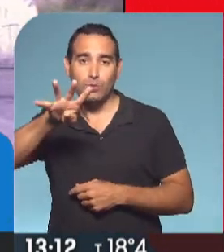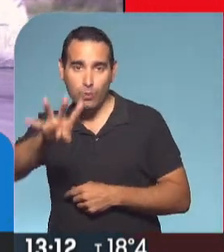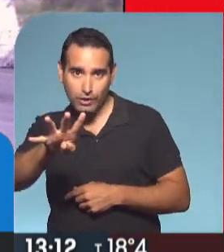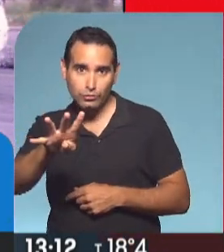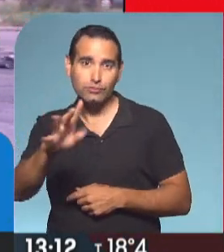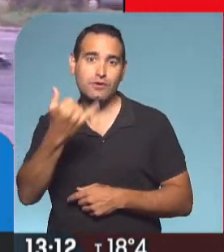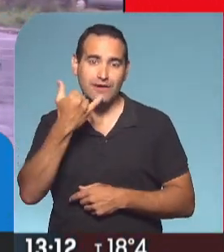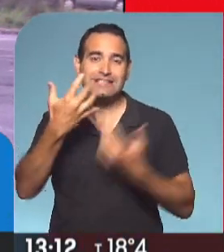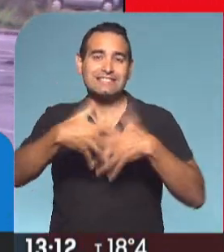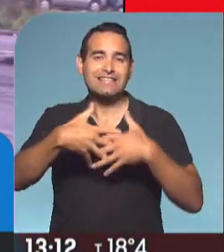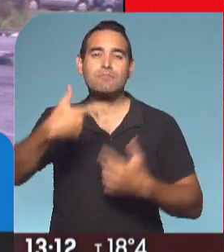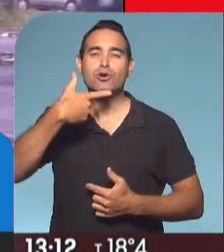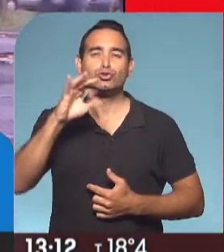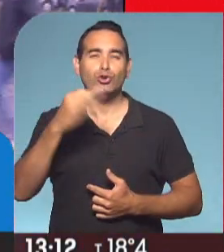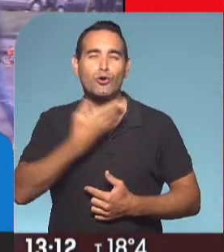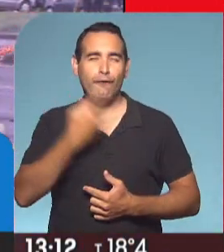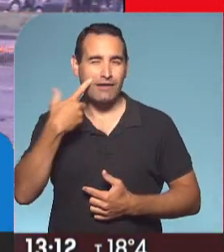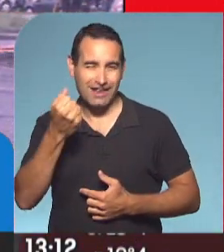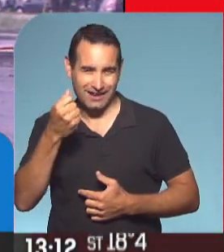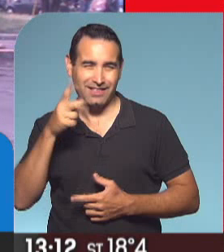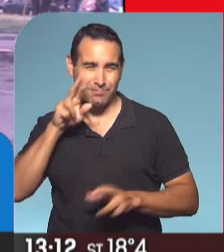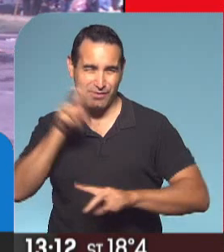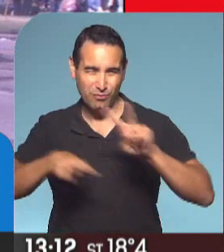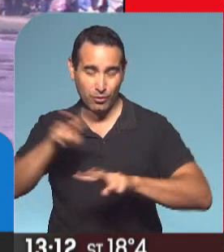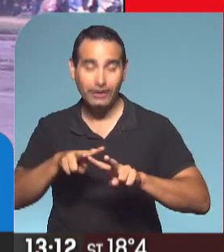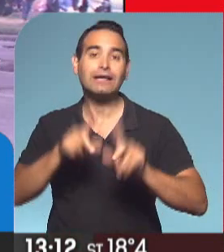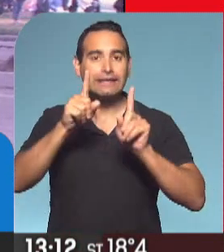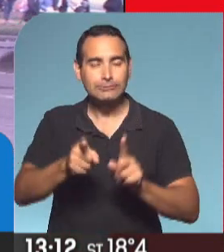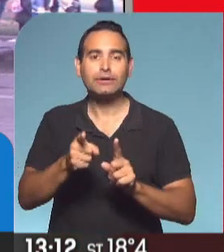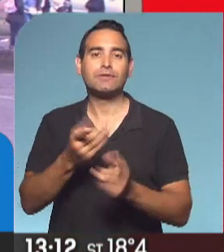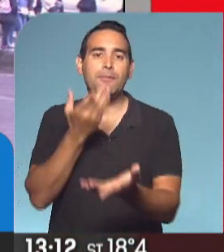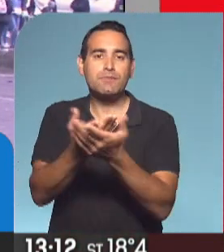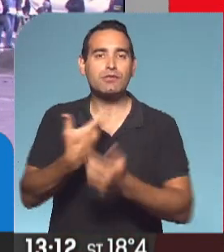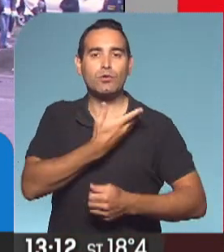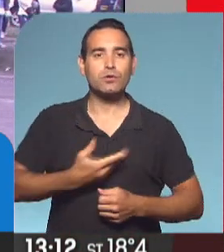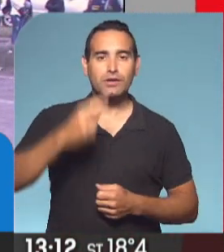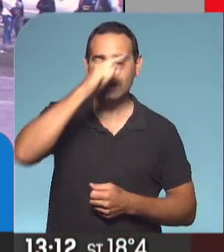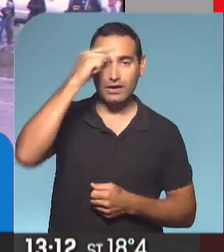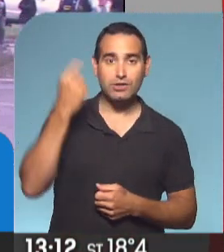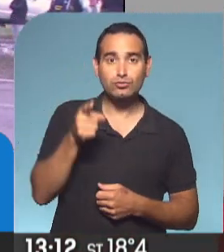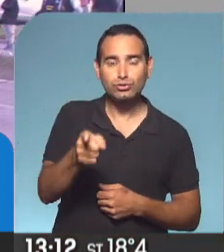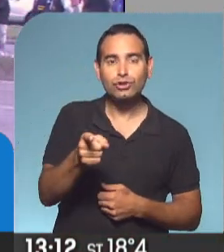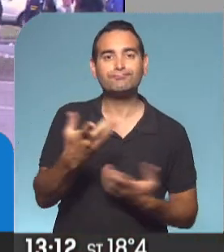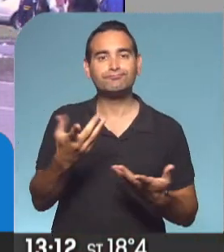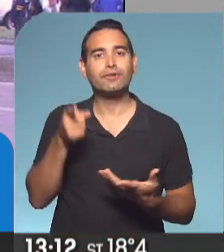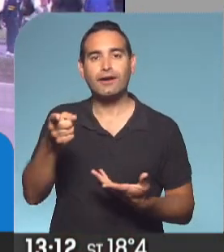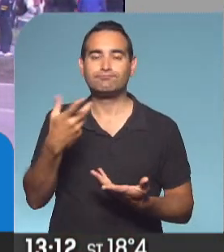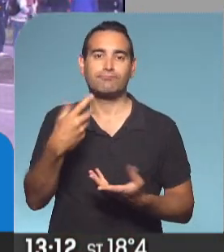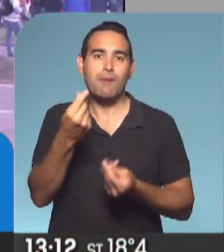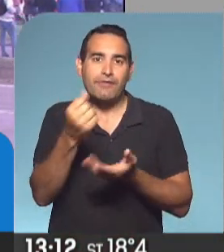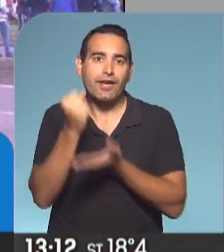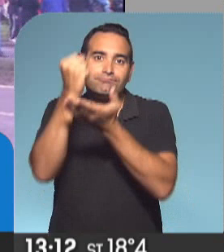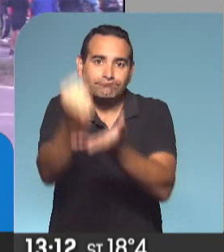que es el sistema SOFIA. Estamos también solicitando a Nación que dé una recompensa